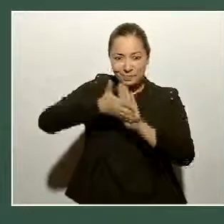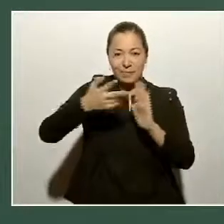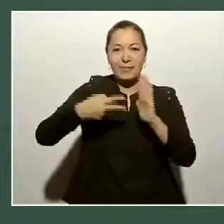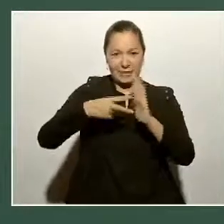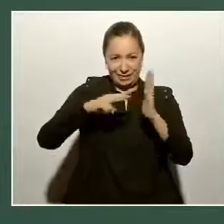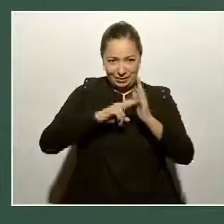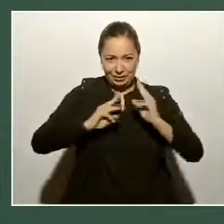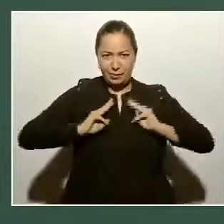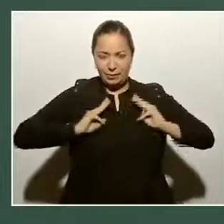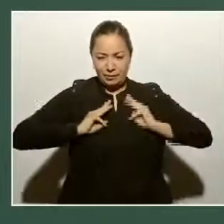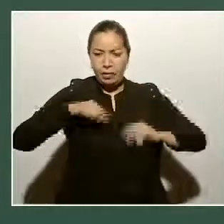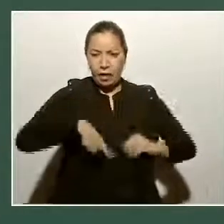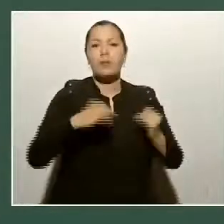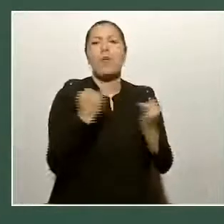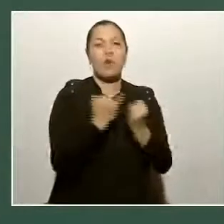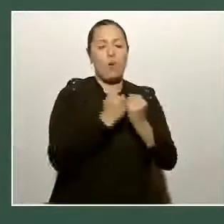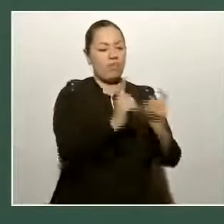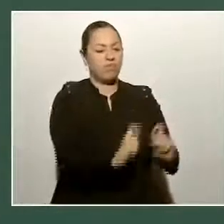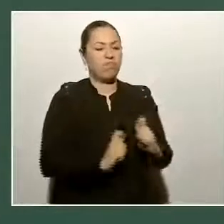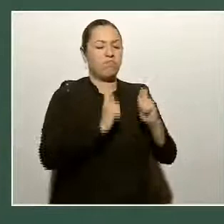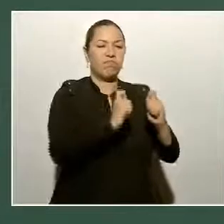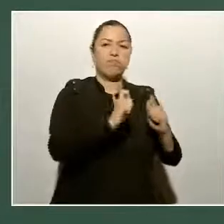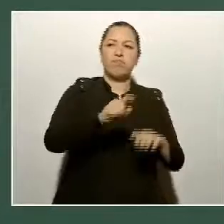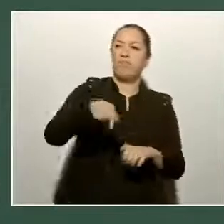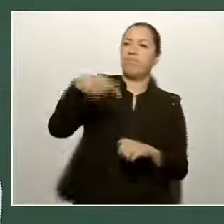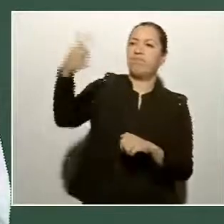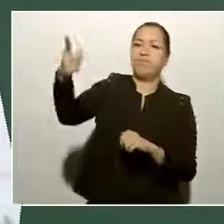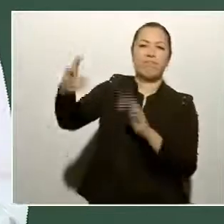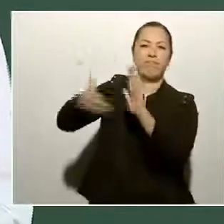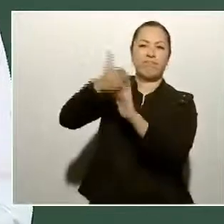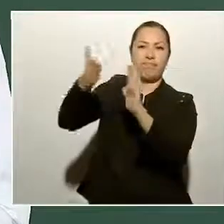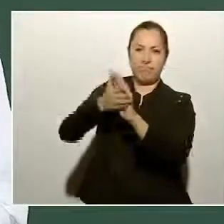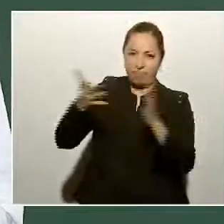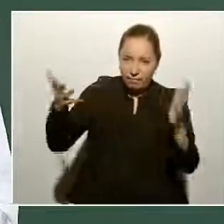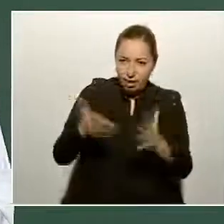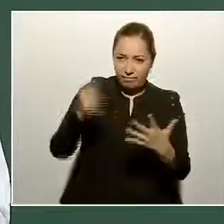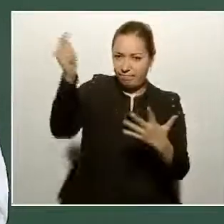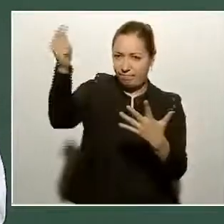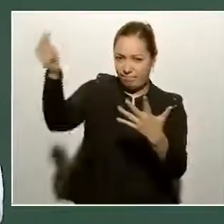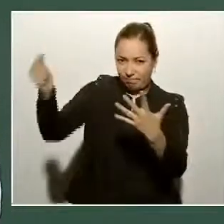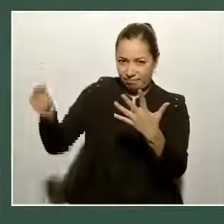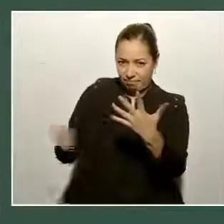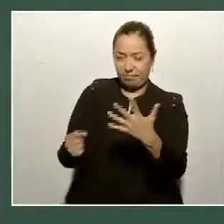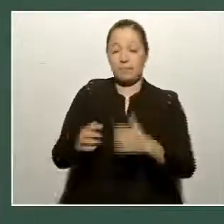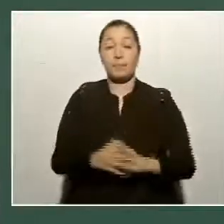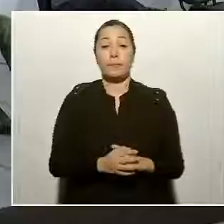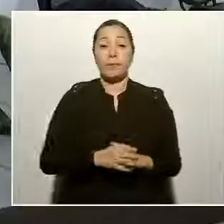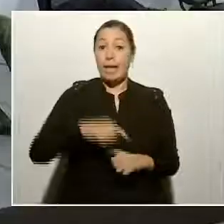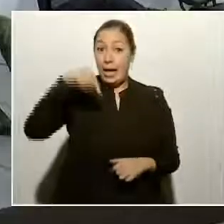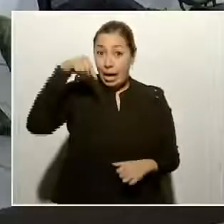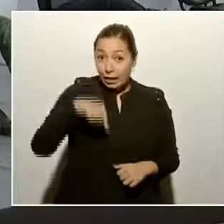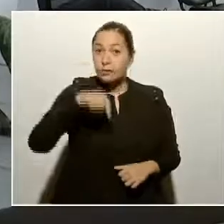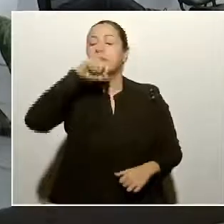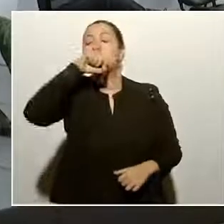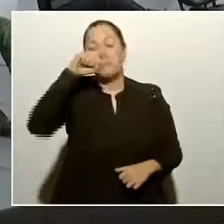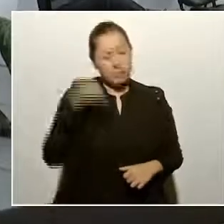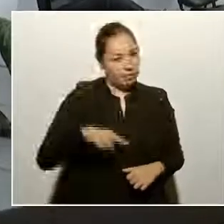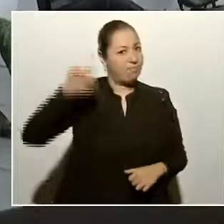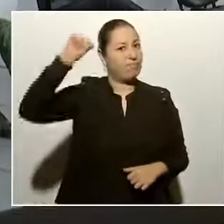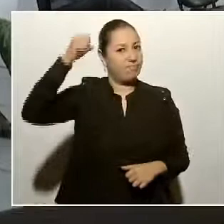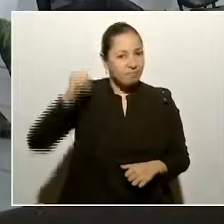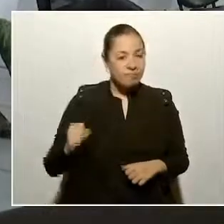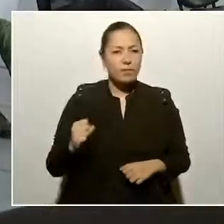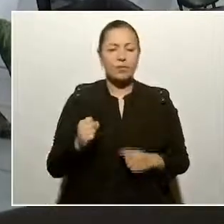Guardia Nacional. Aquí, también en Sinaloa, se